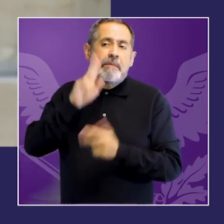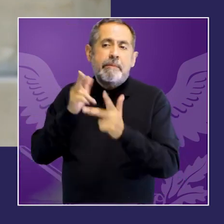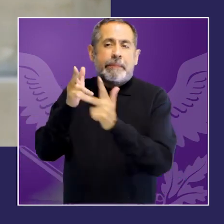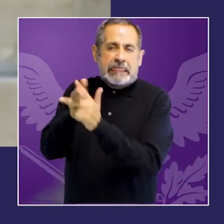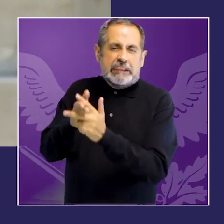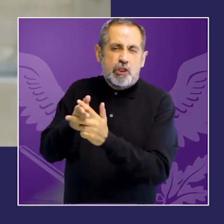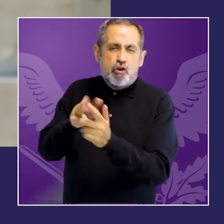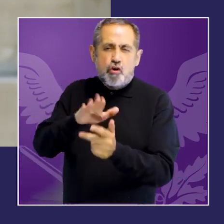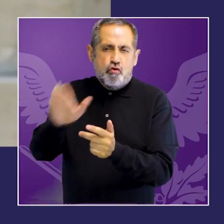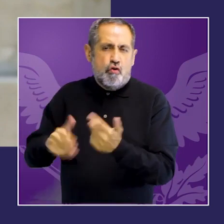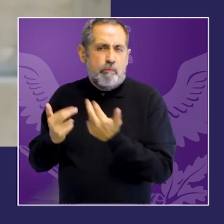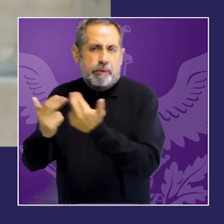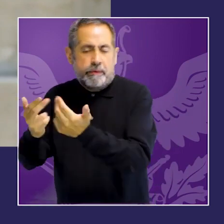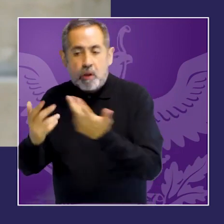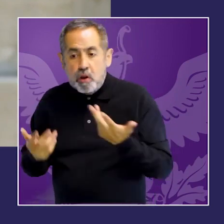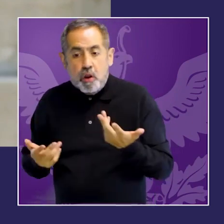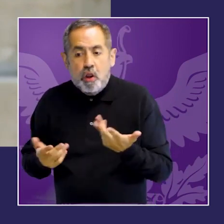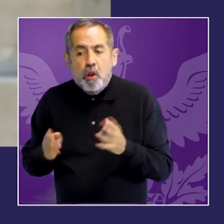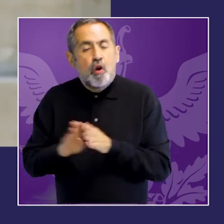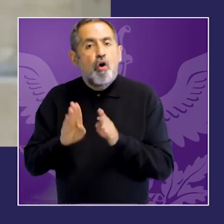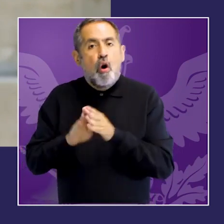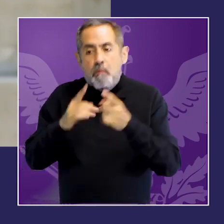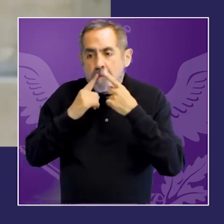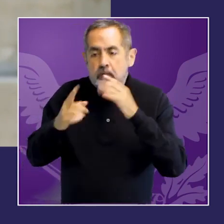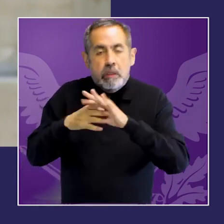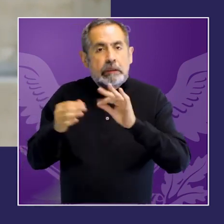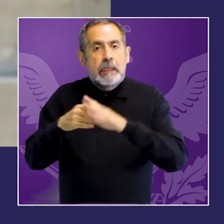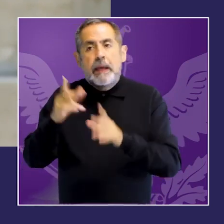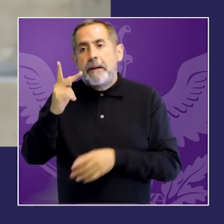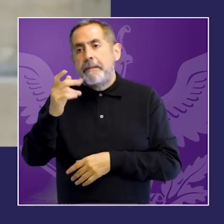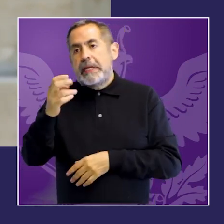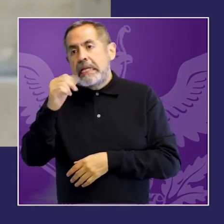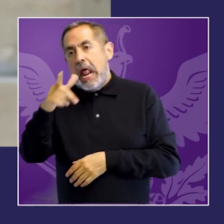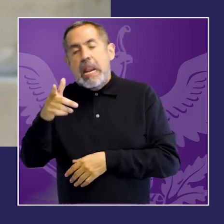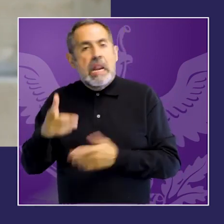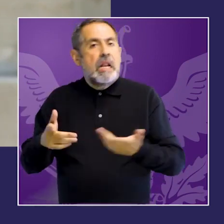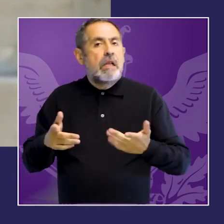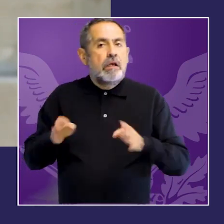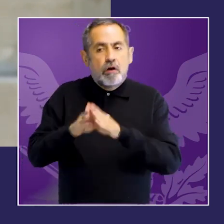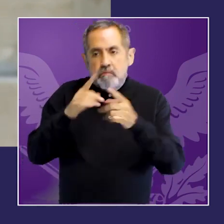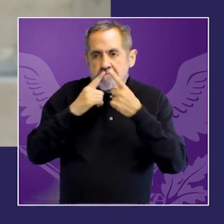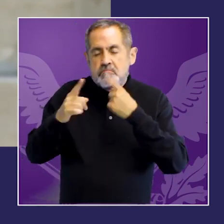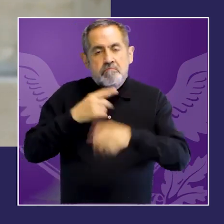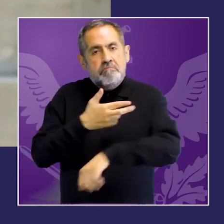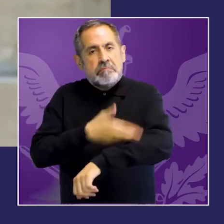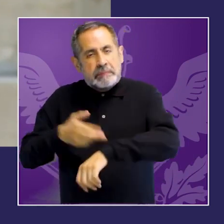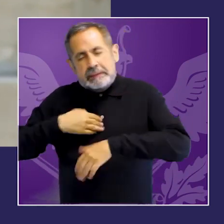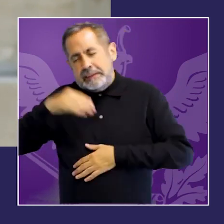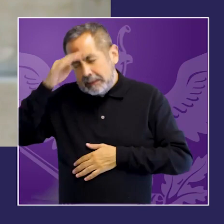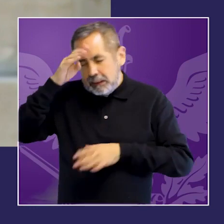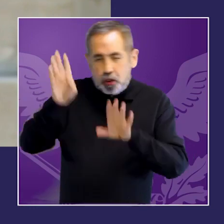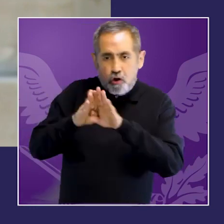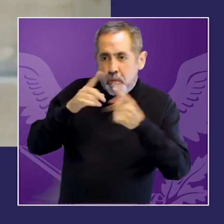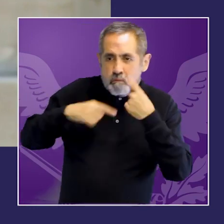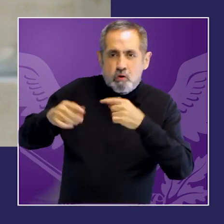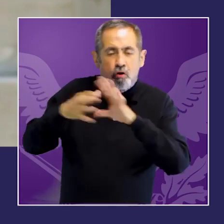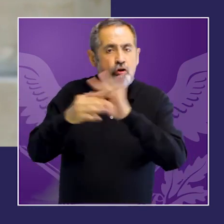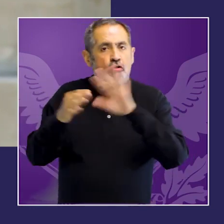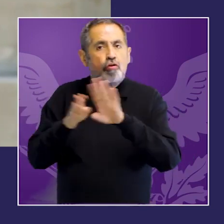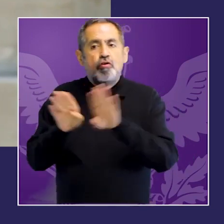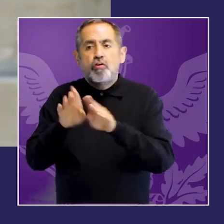requisitos que se incluyen para su caracterización son relevantes en el momento de encuadrar la conducta del tipo penal